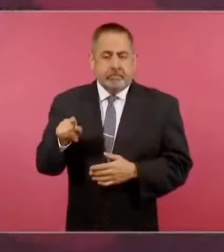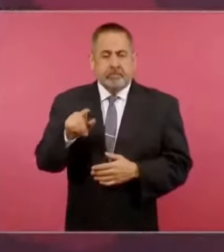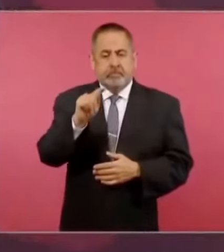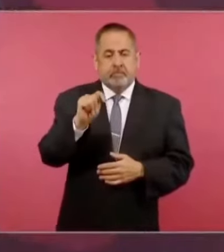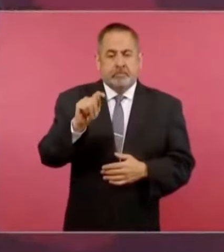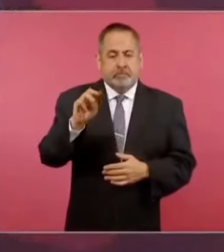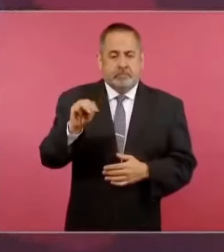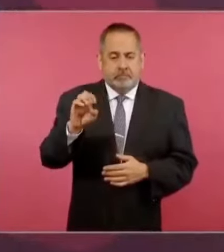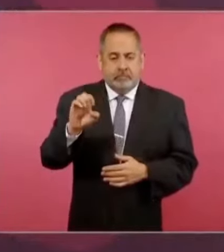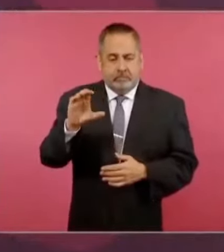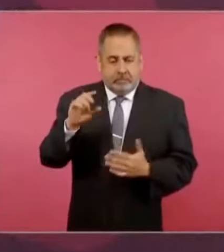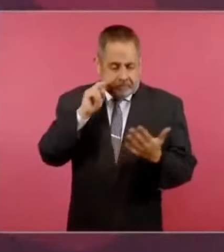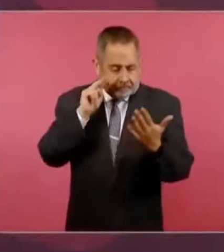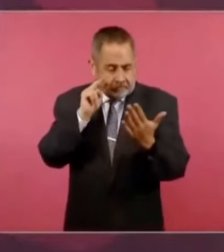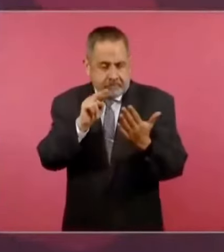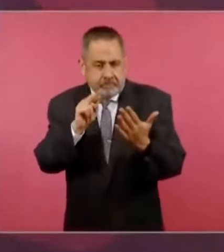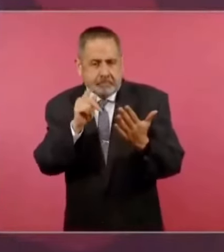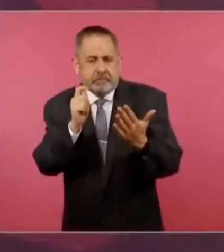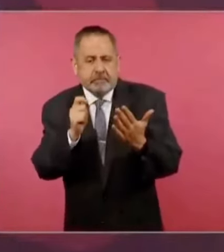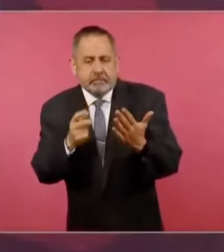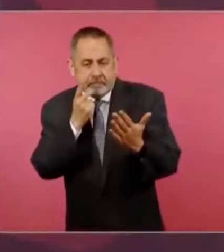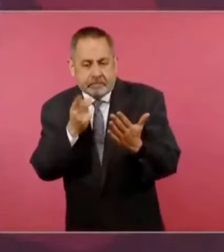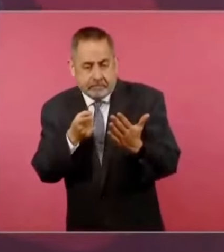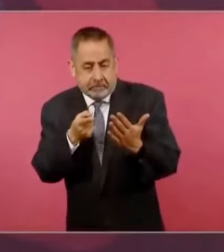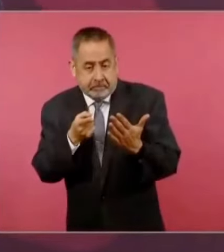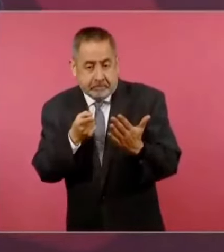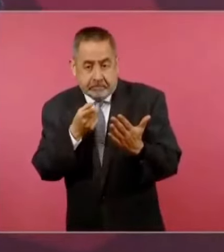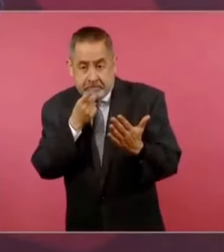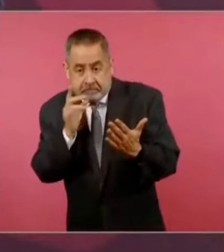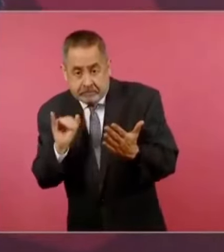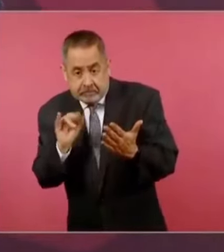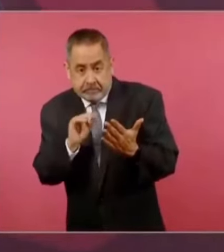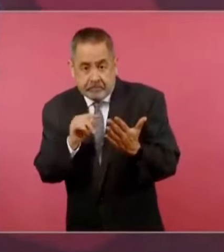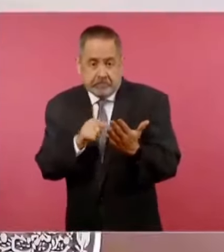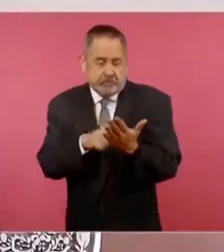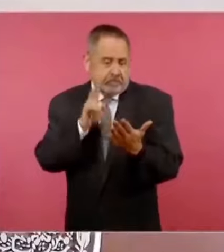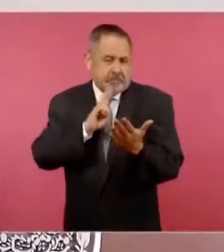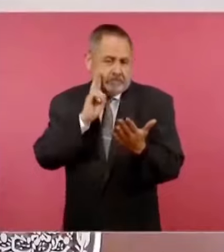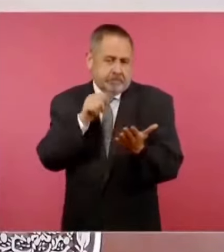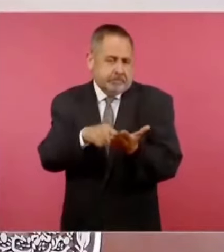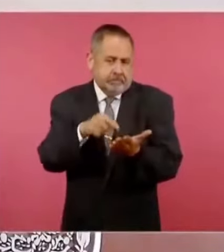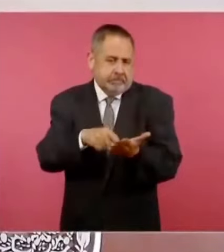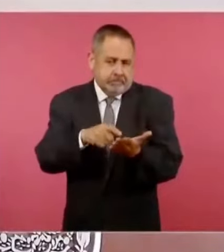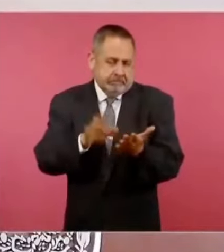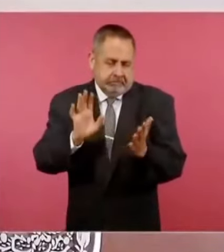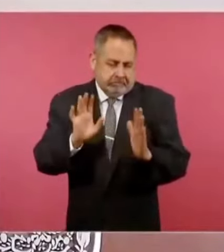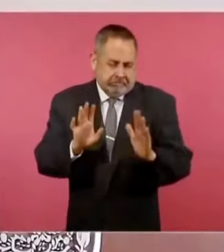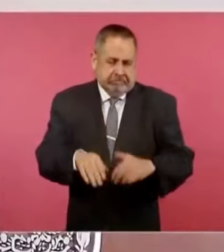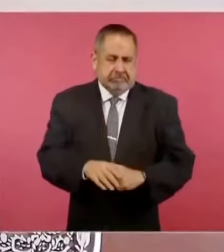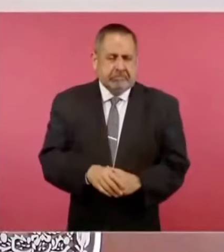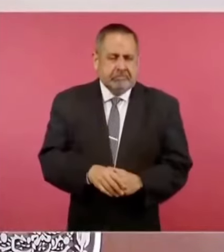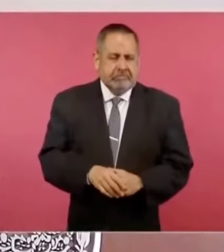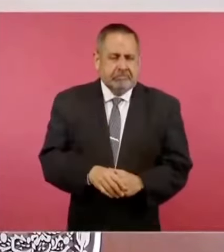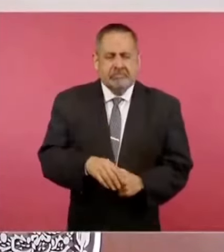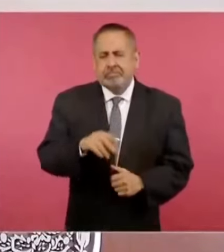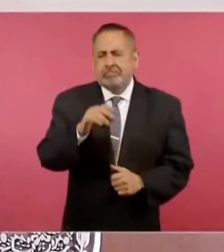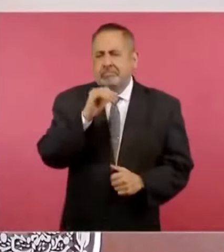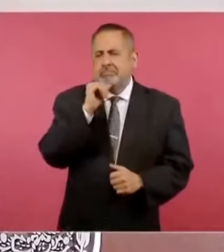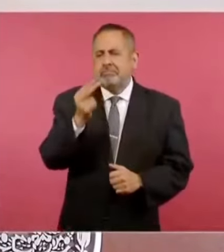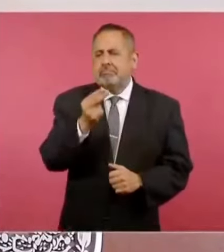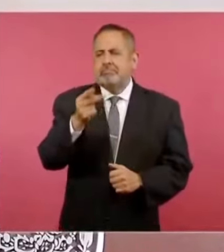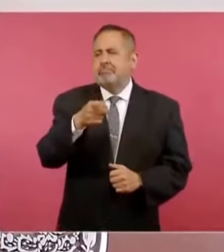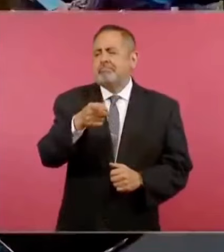y sin llegar a